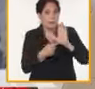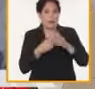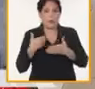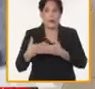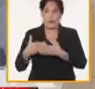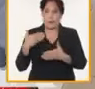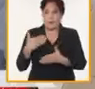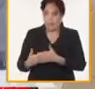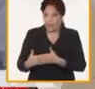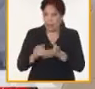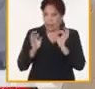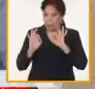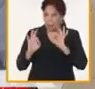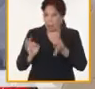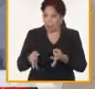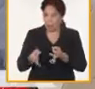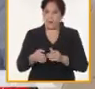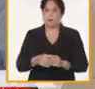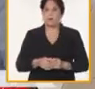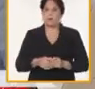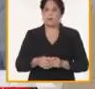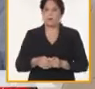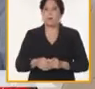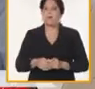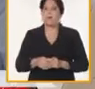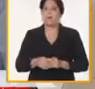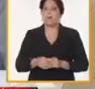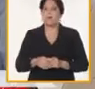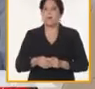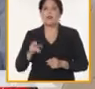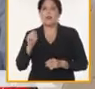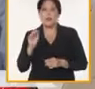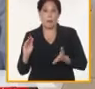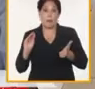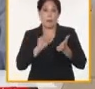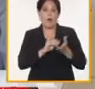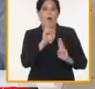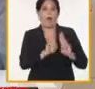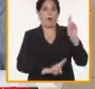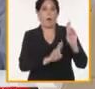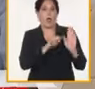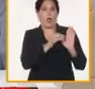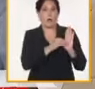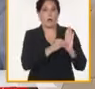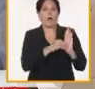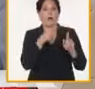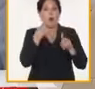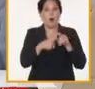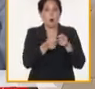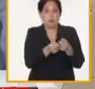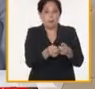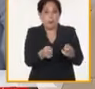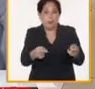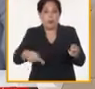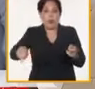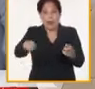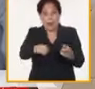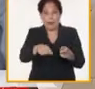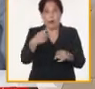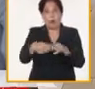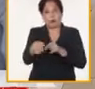esa UBB o esa forma productiva se convierta en un acuerdo el cual se implemente en el resto de los lugares donde sea posible